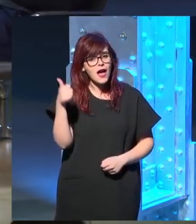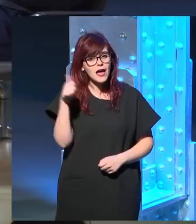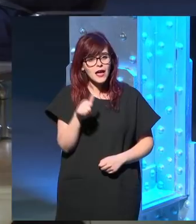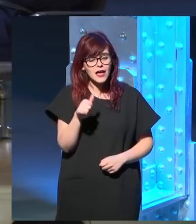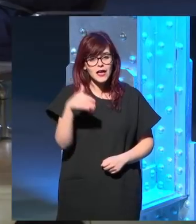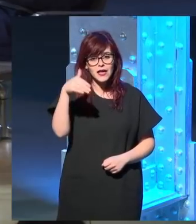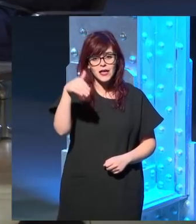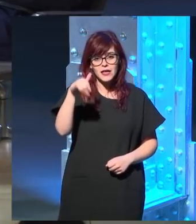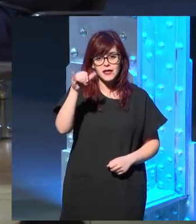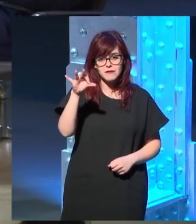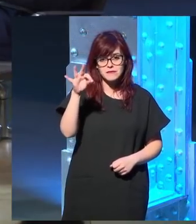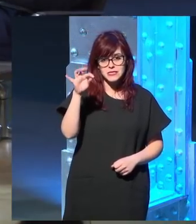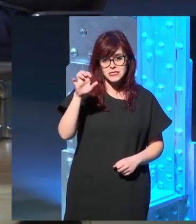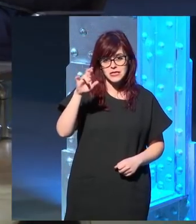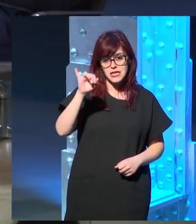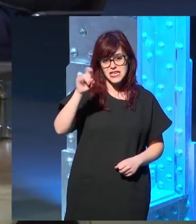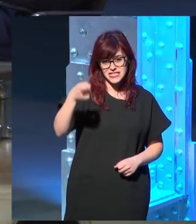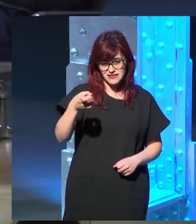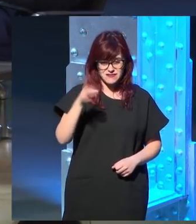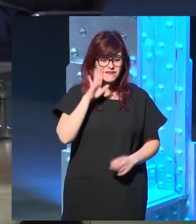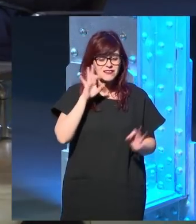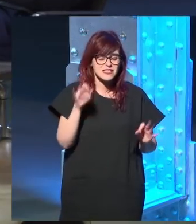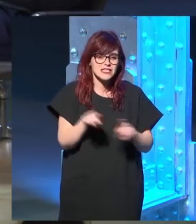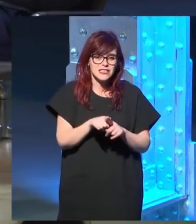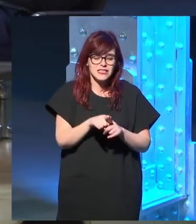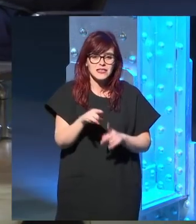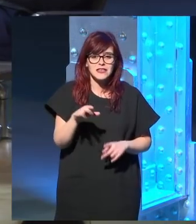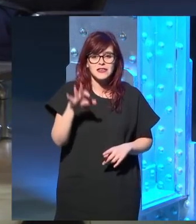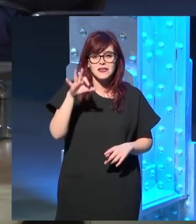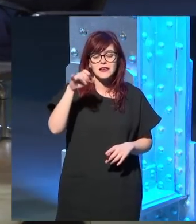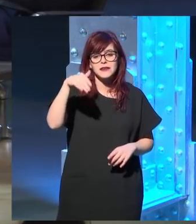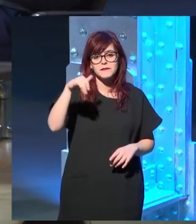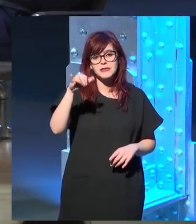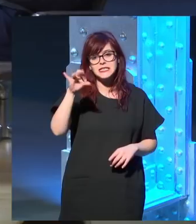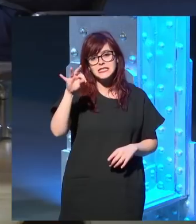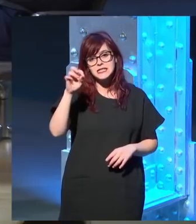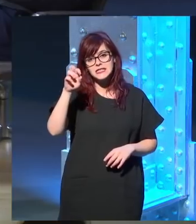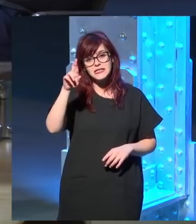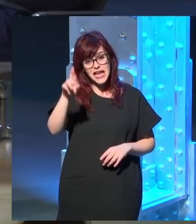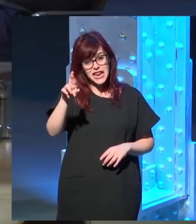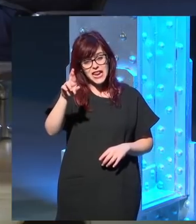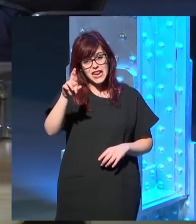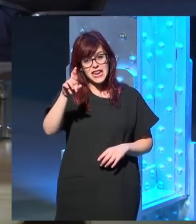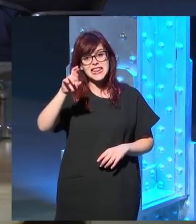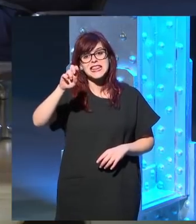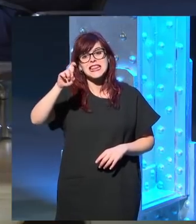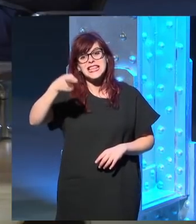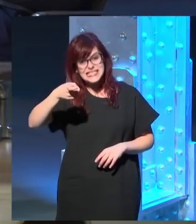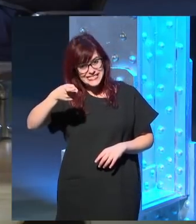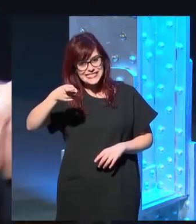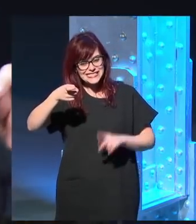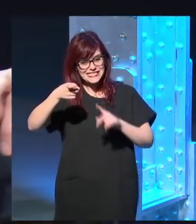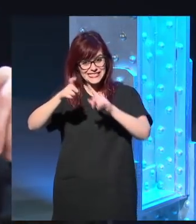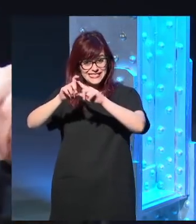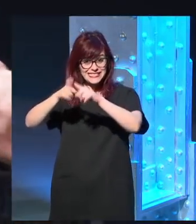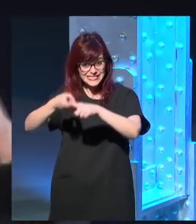se llamaba Mr. X Mr. X que yo no me daba cuenta que era el señor X Mr. X